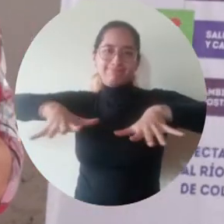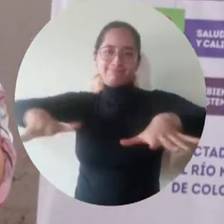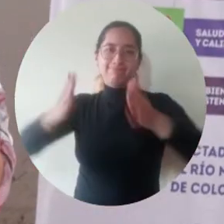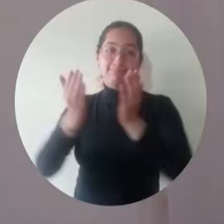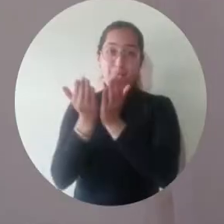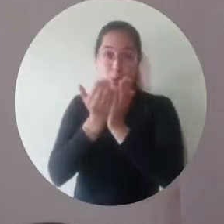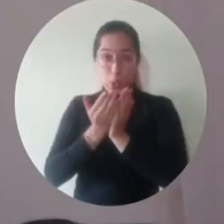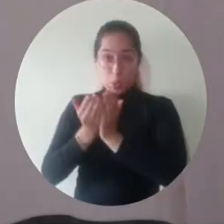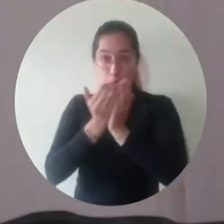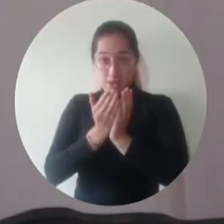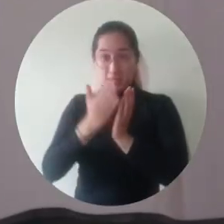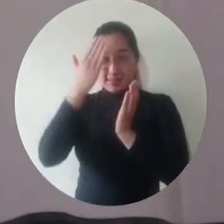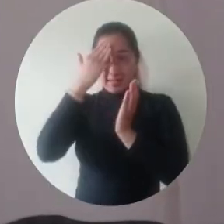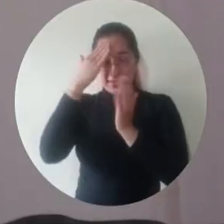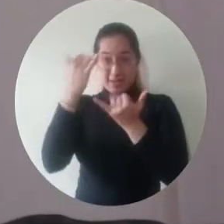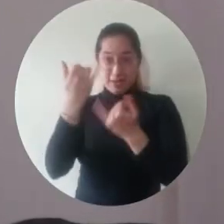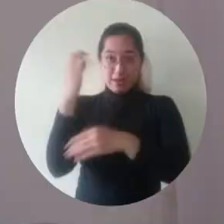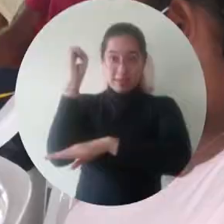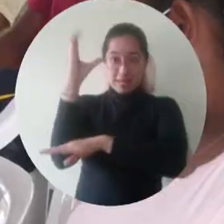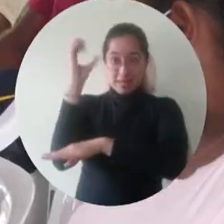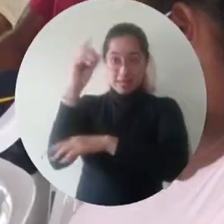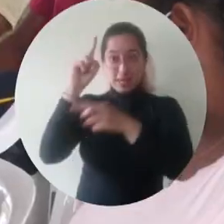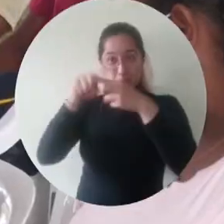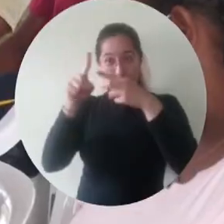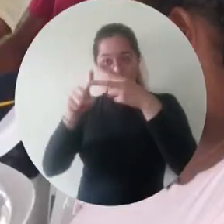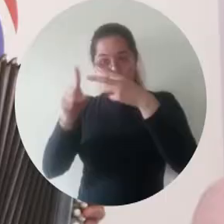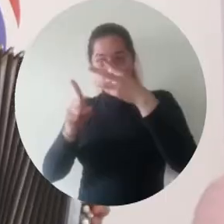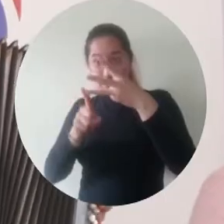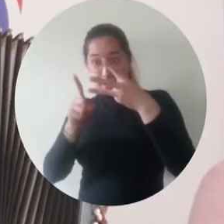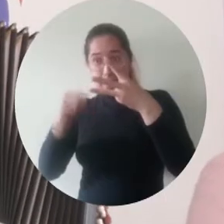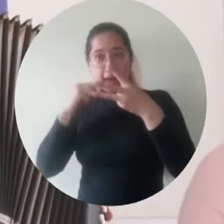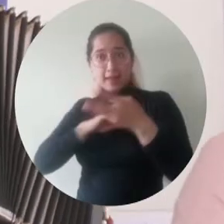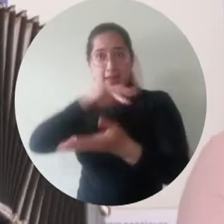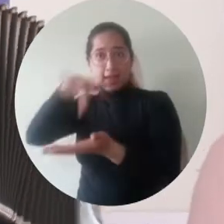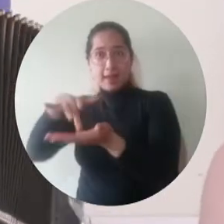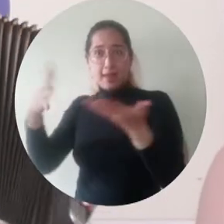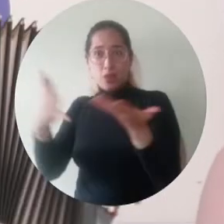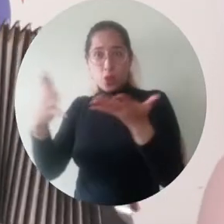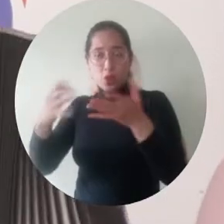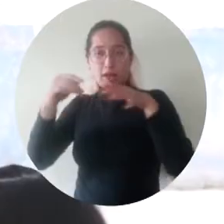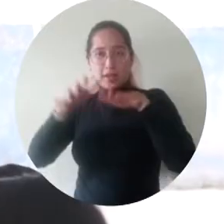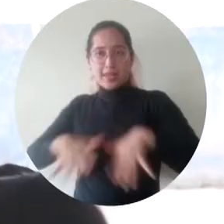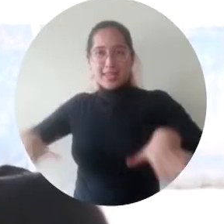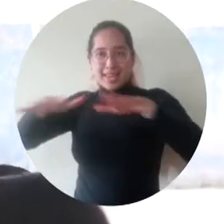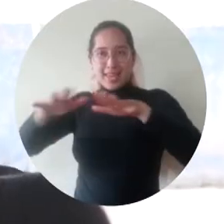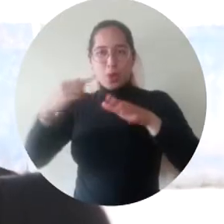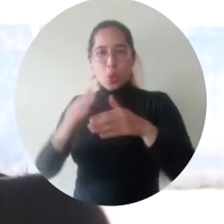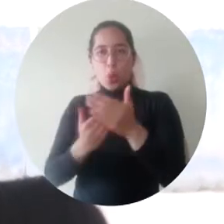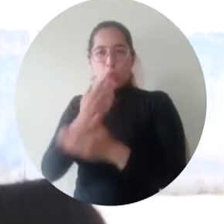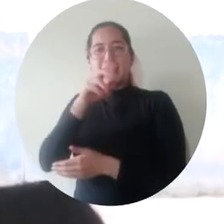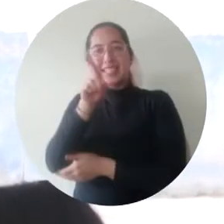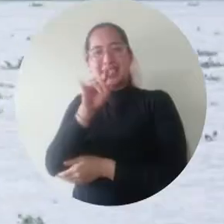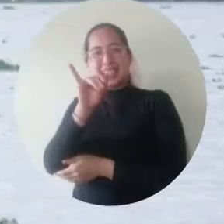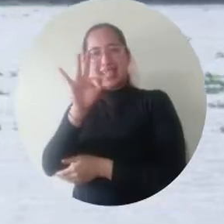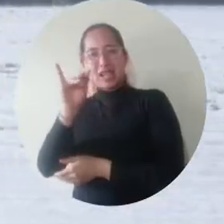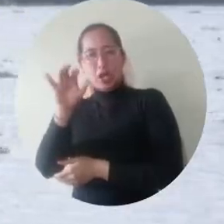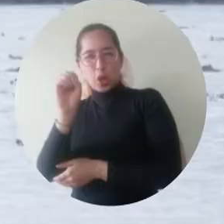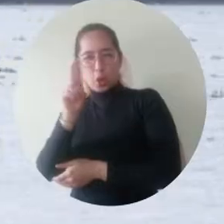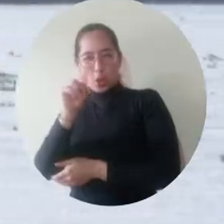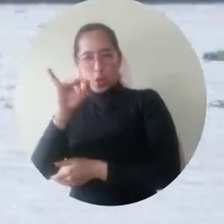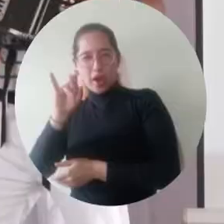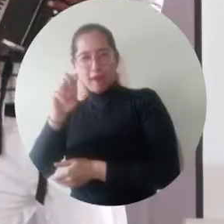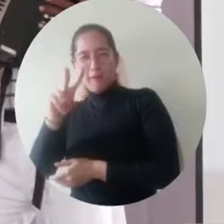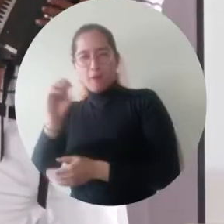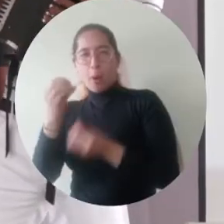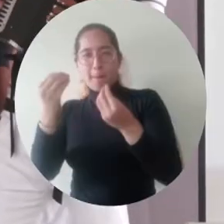En este propósito, la cátedra, que lleva su mismo nombre, en su tercera sesión llegó hasta el municipio de Sitio Nuevo, para que sus habitantes se apropien de la